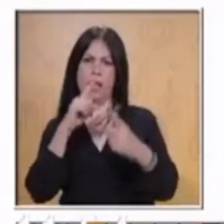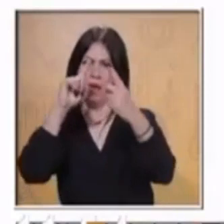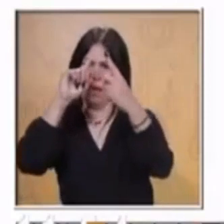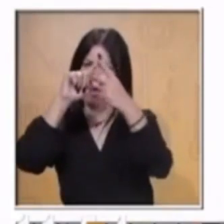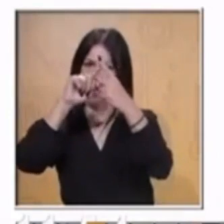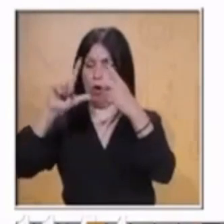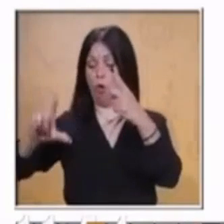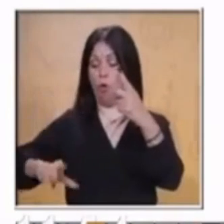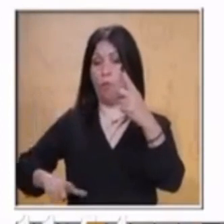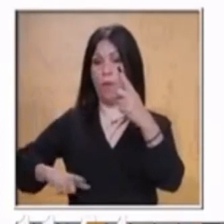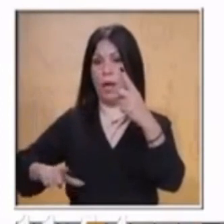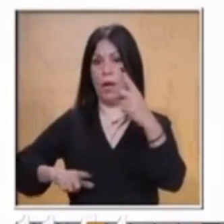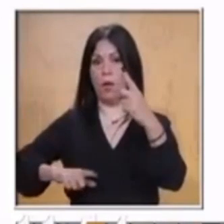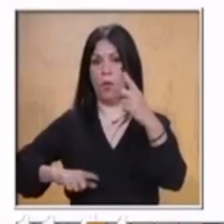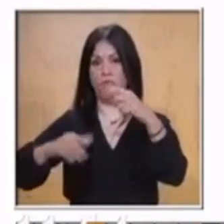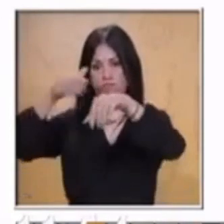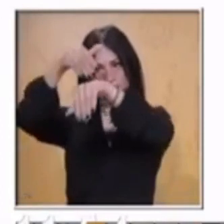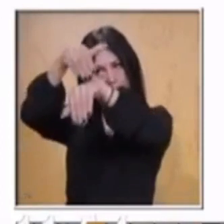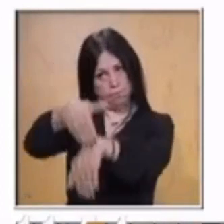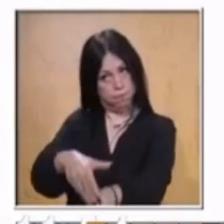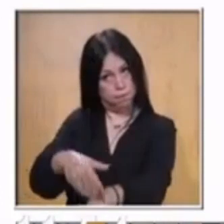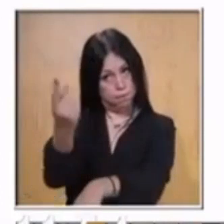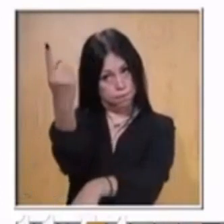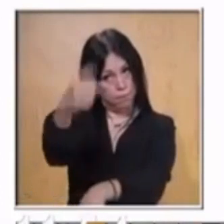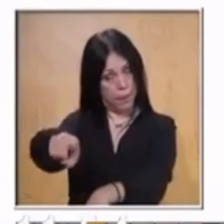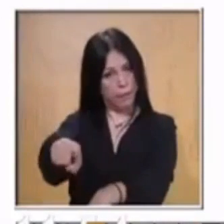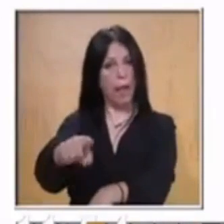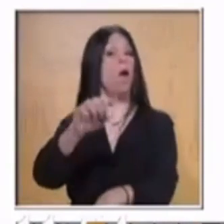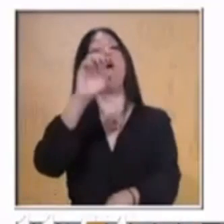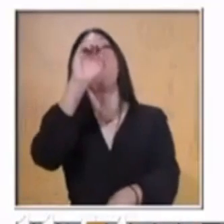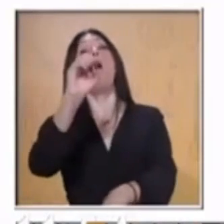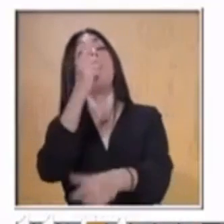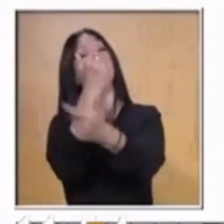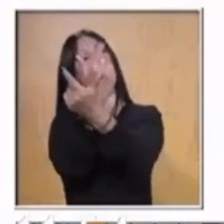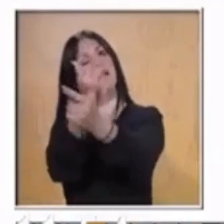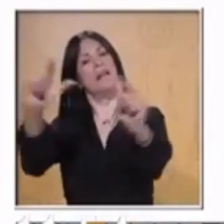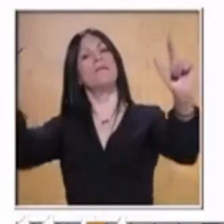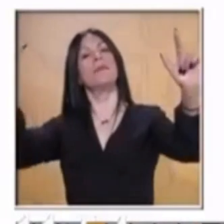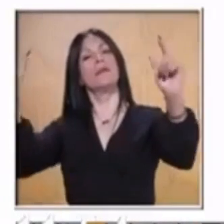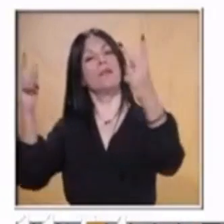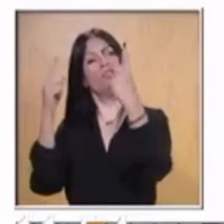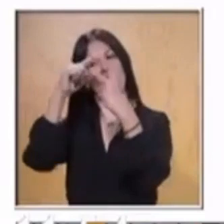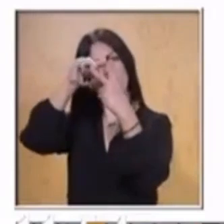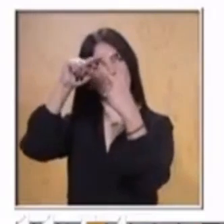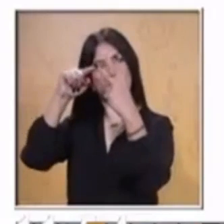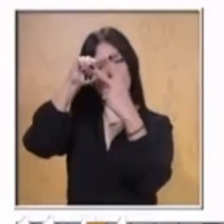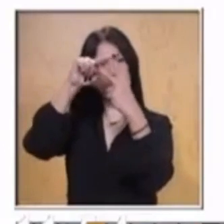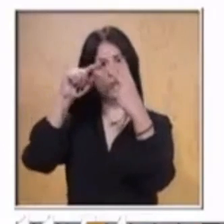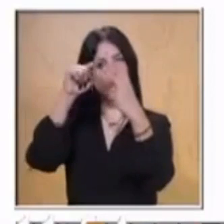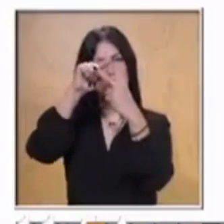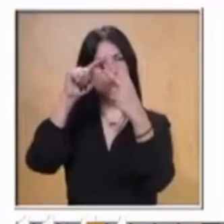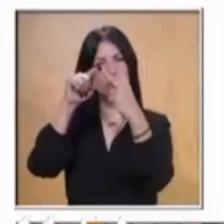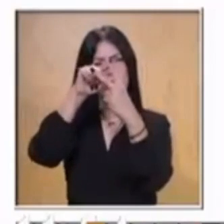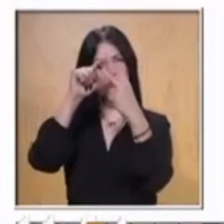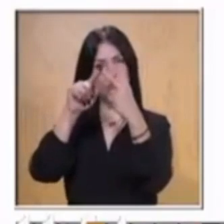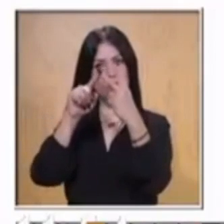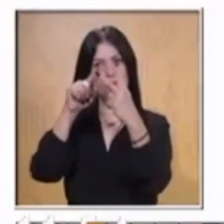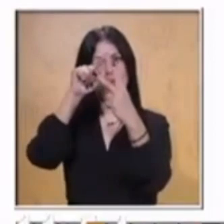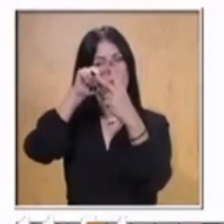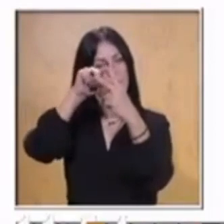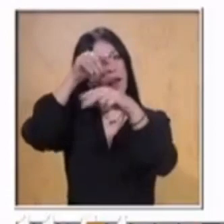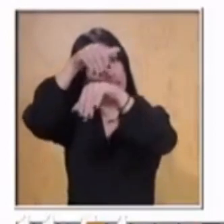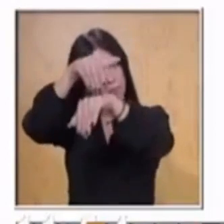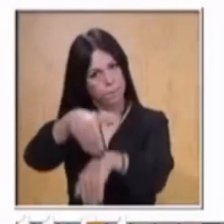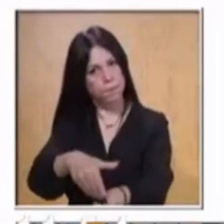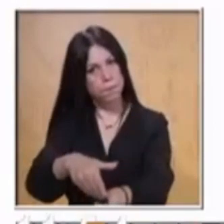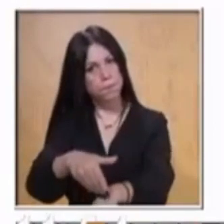Vamos a ver. Este es autoritario. La siguiente. El pueblo decide quién gobernará el estado mediante el voto.